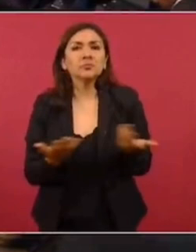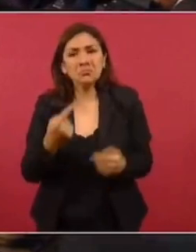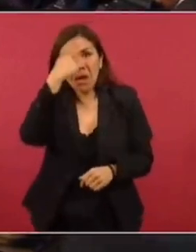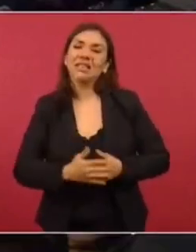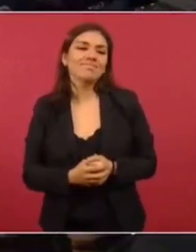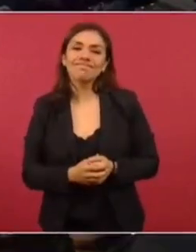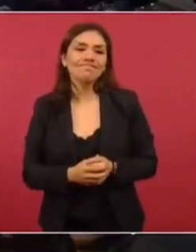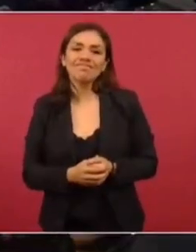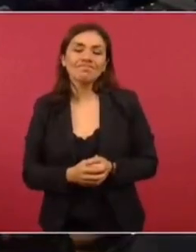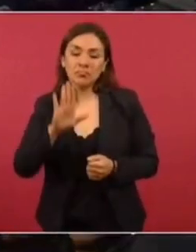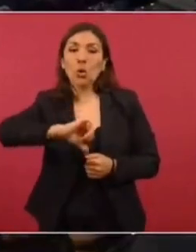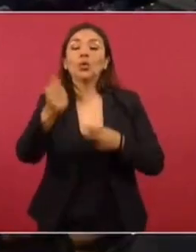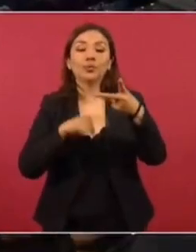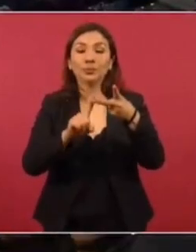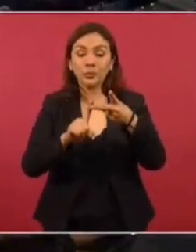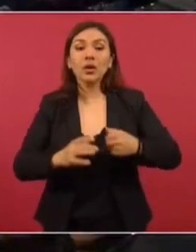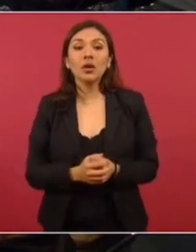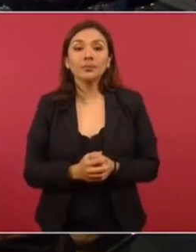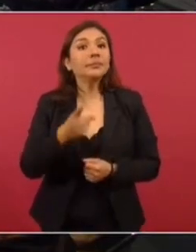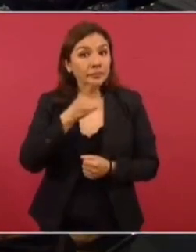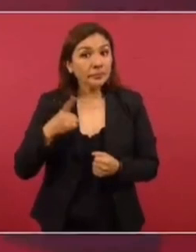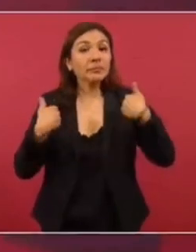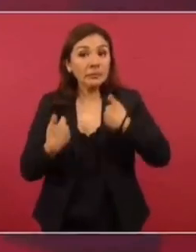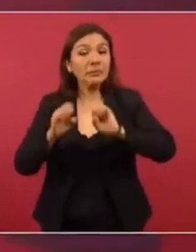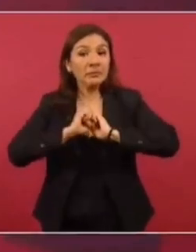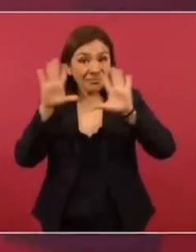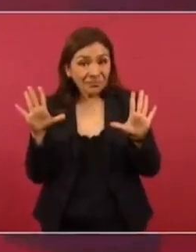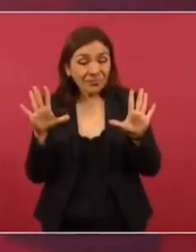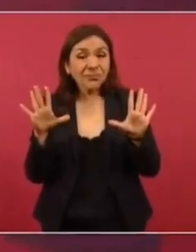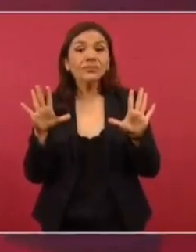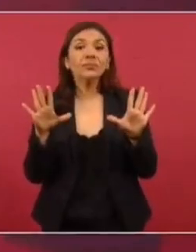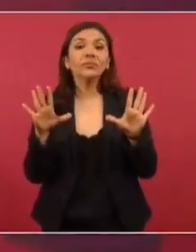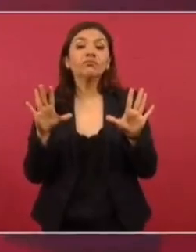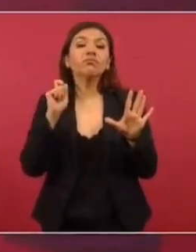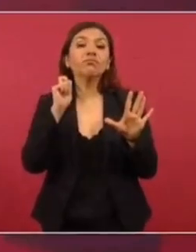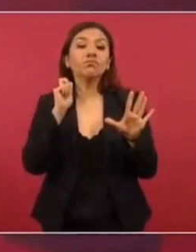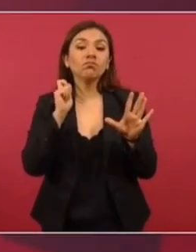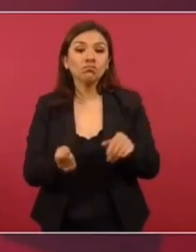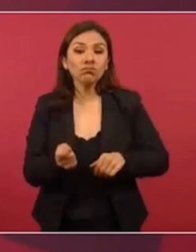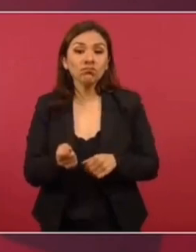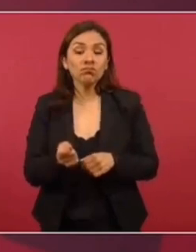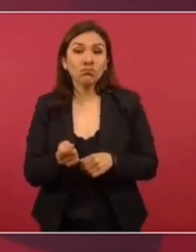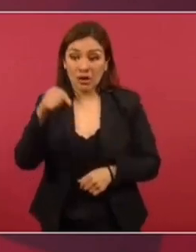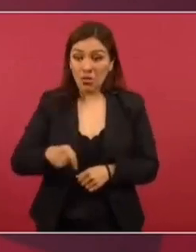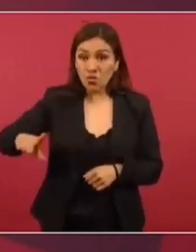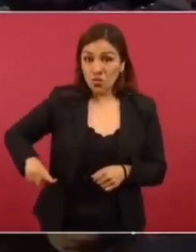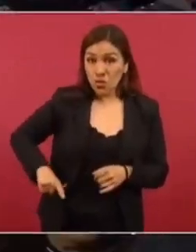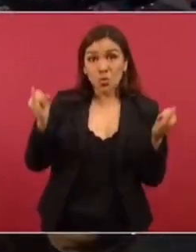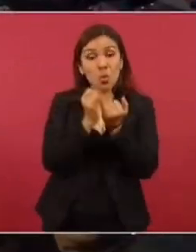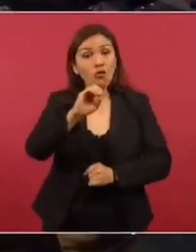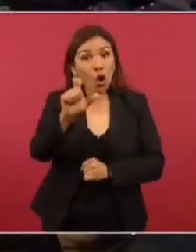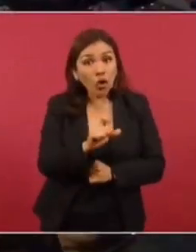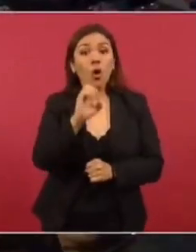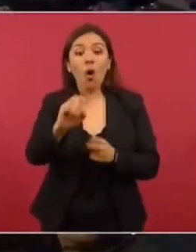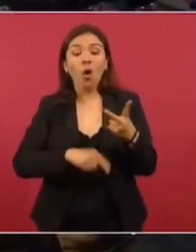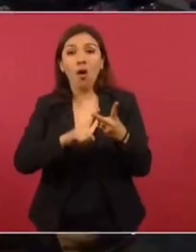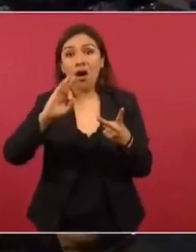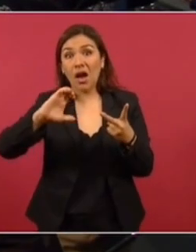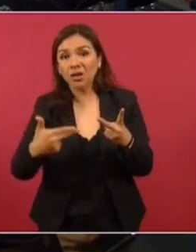Ocultar las cosas. Segundo, debe de quedar muy claro que este no es el gobierno de Fox o de Calderón,